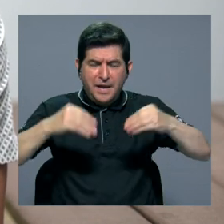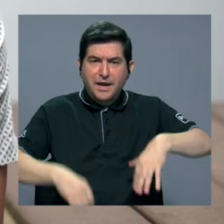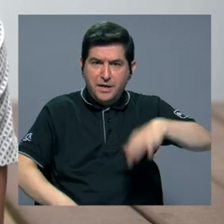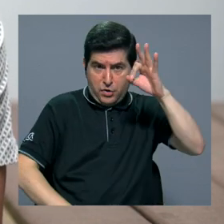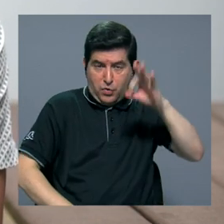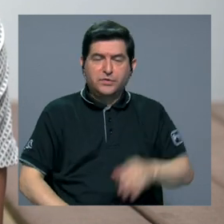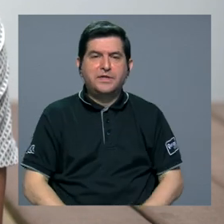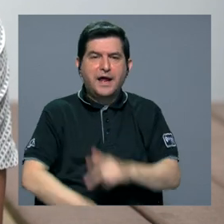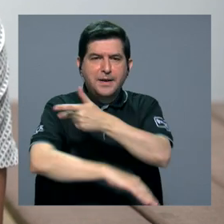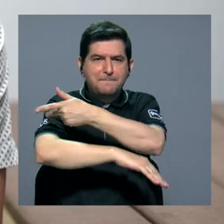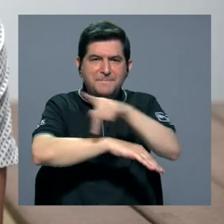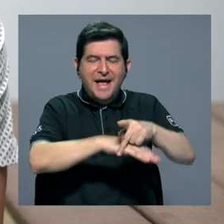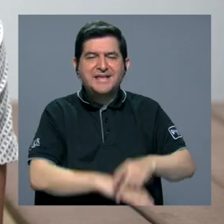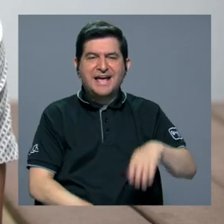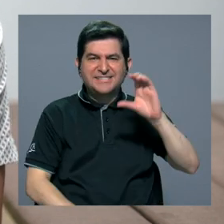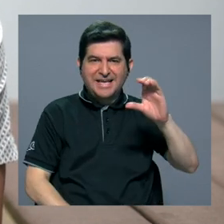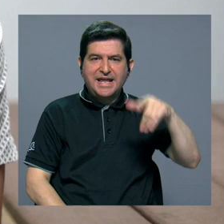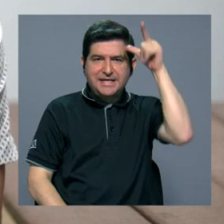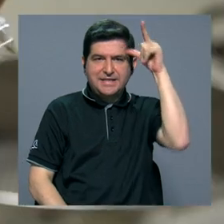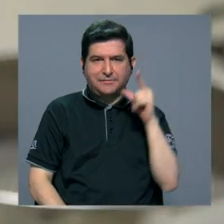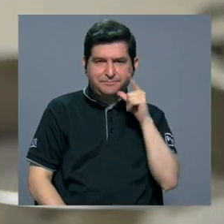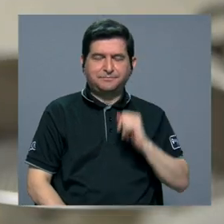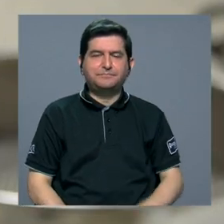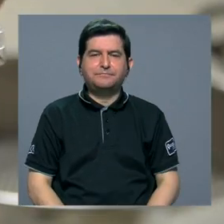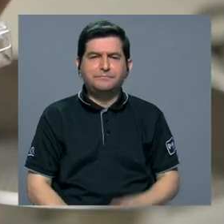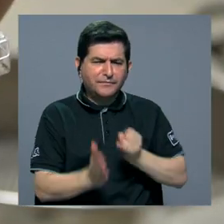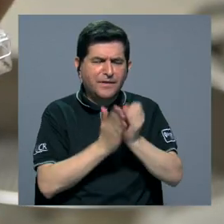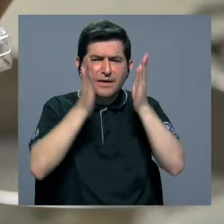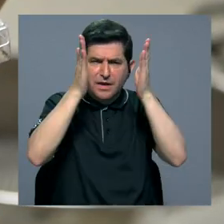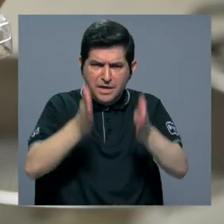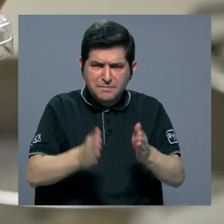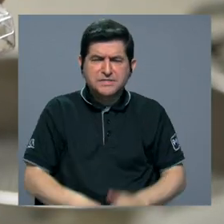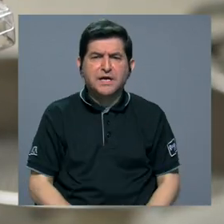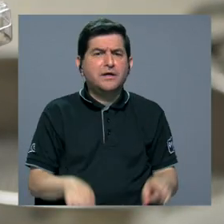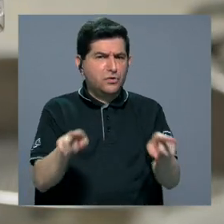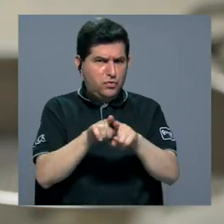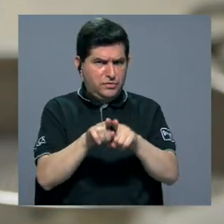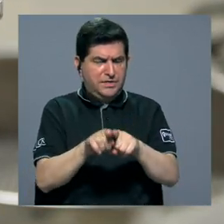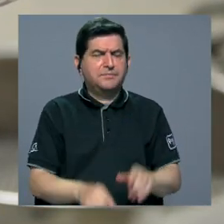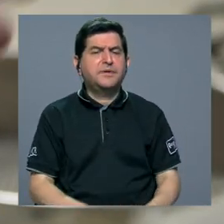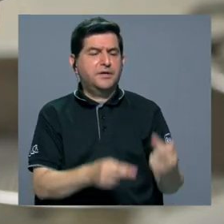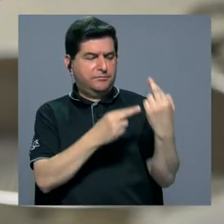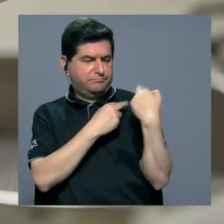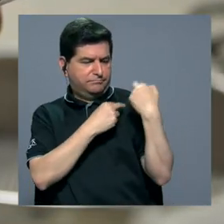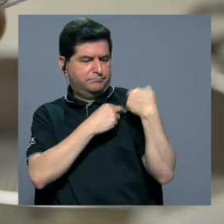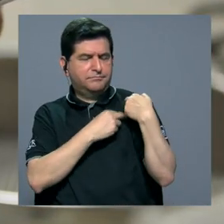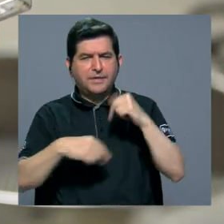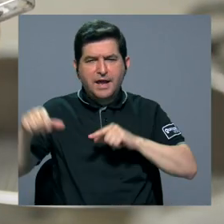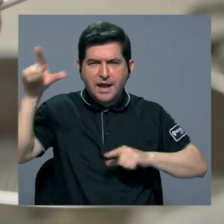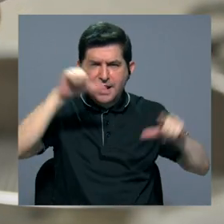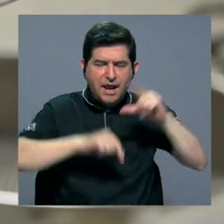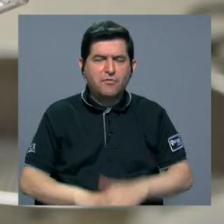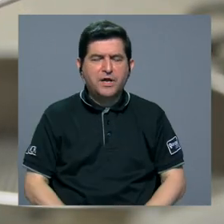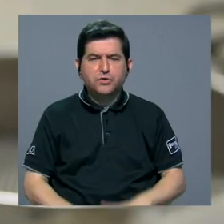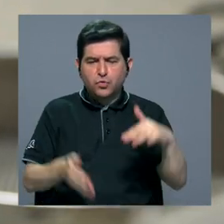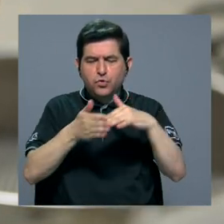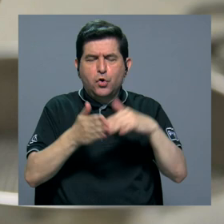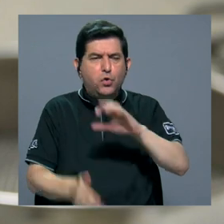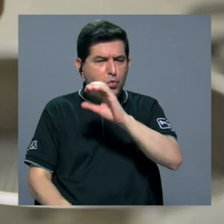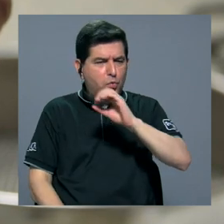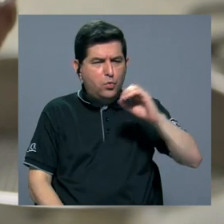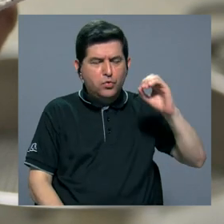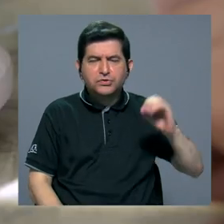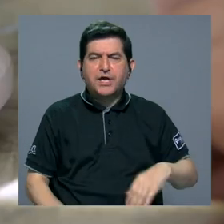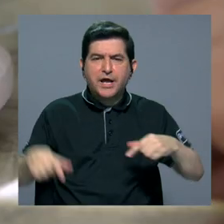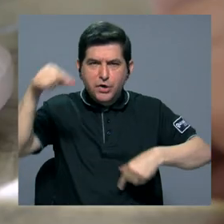hallados, por ejemplo, en playa Cineguita, en Limón. El investigador, quien además es el encargado de Laboratorio de Oceanografía